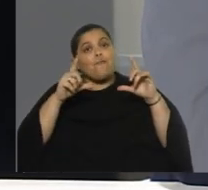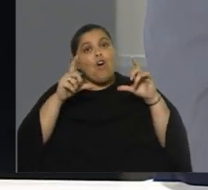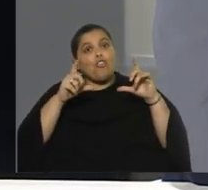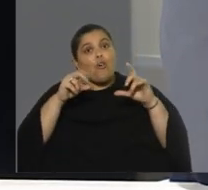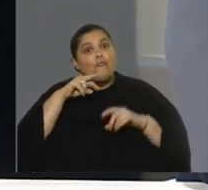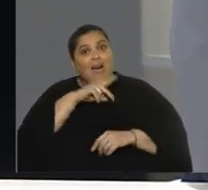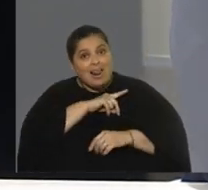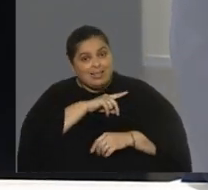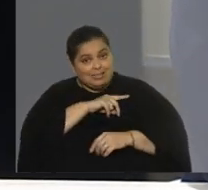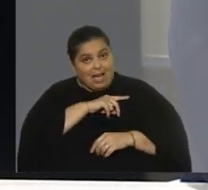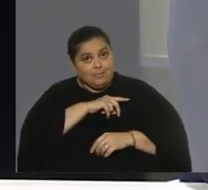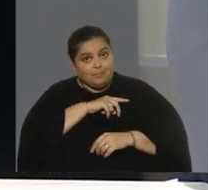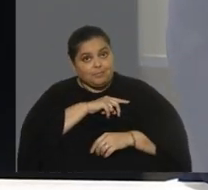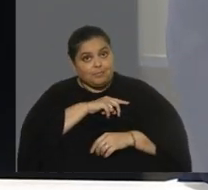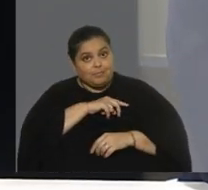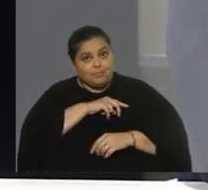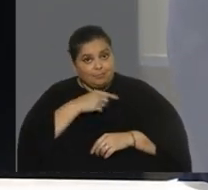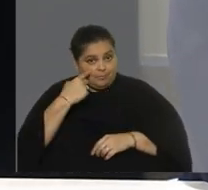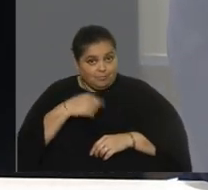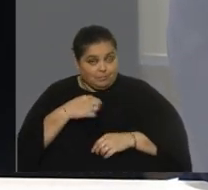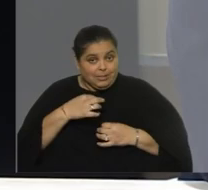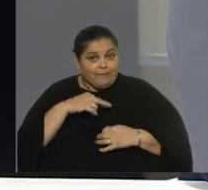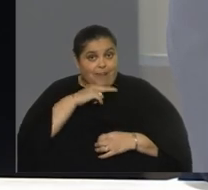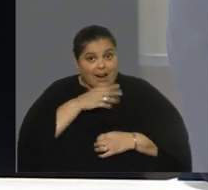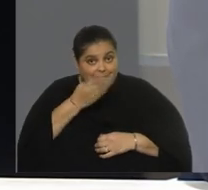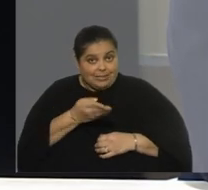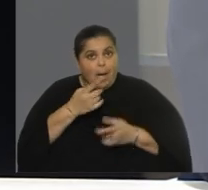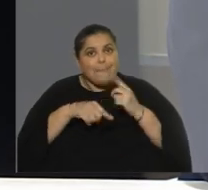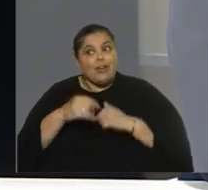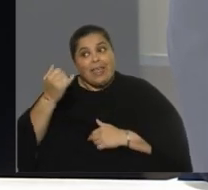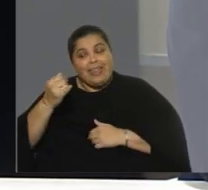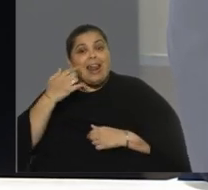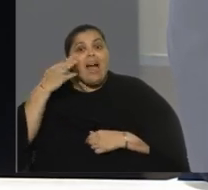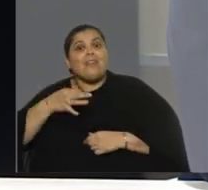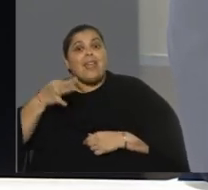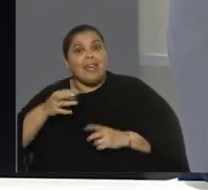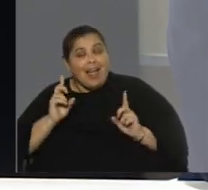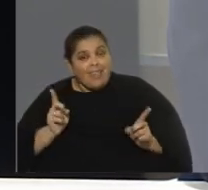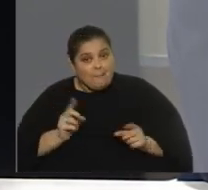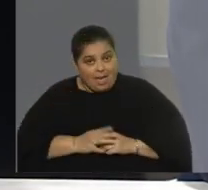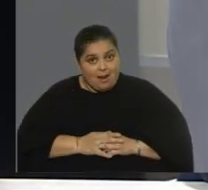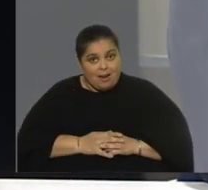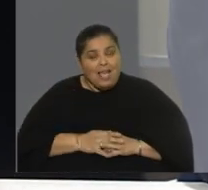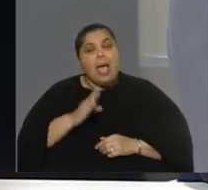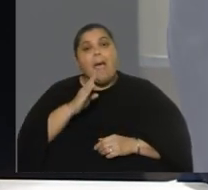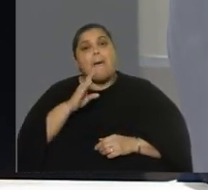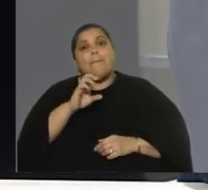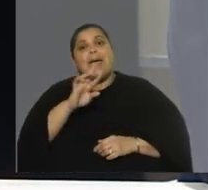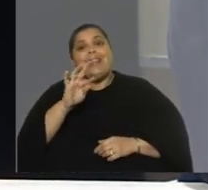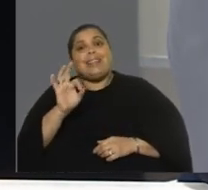falsa. Obviamente. Y tenía la verdadera, porque también tenés la verdadera, que es Petro